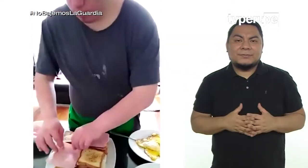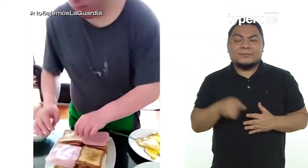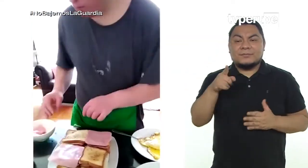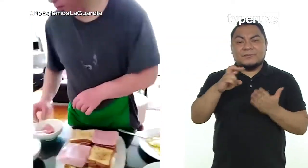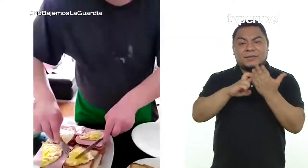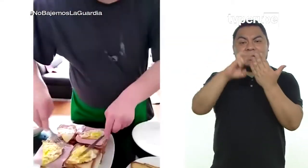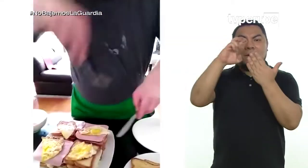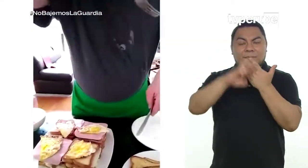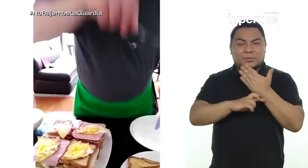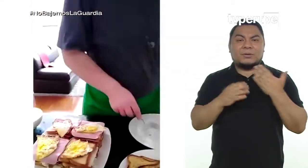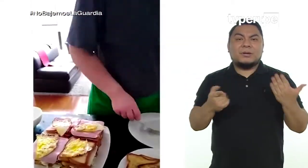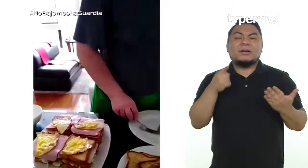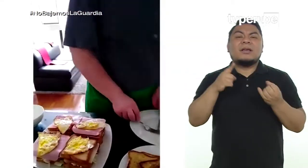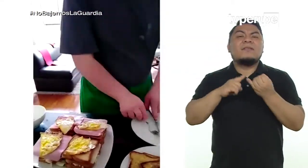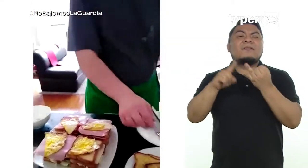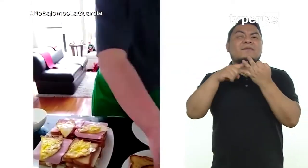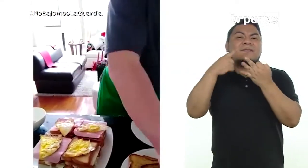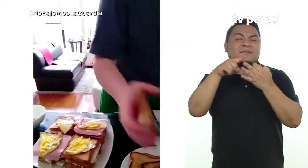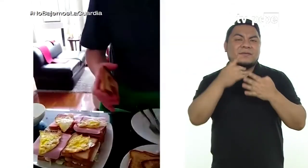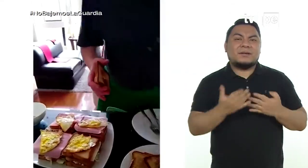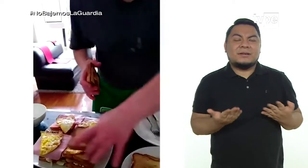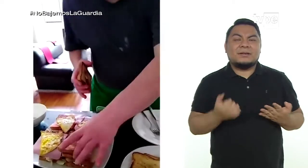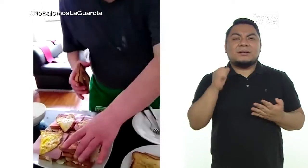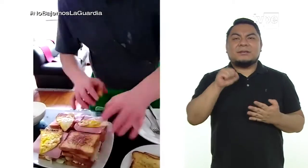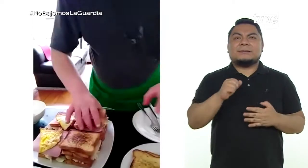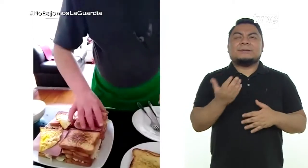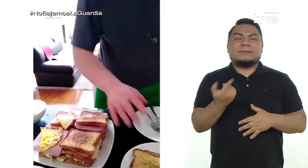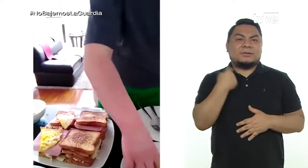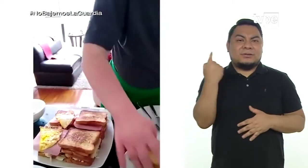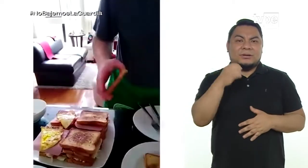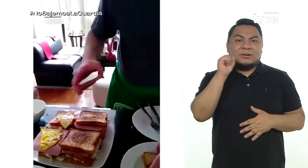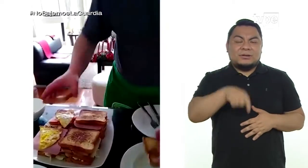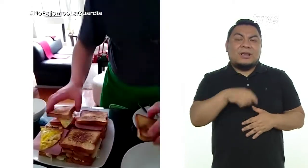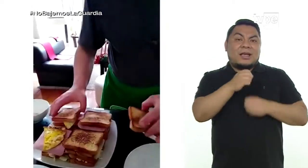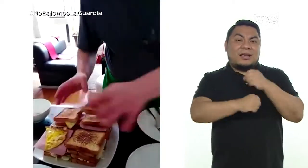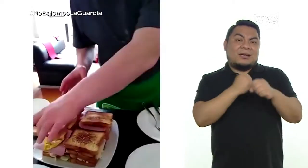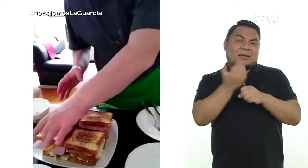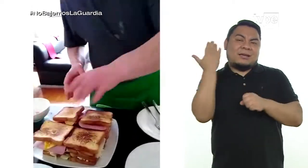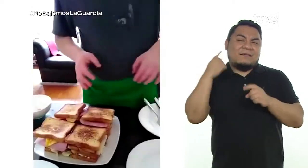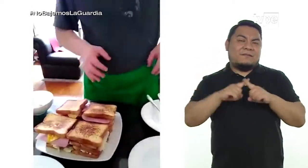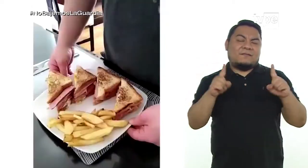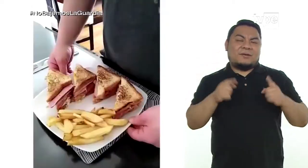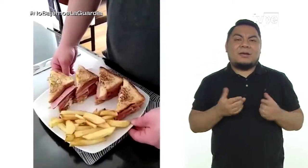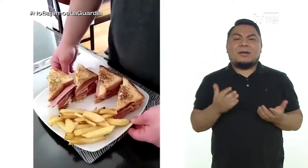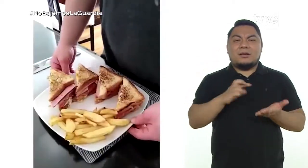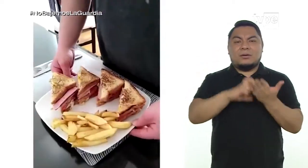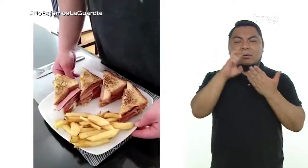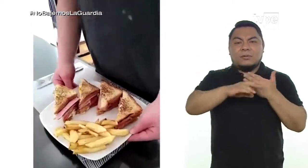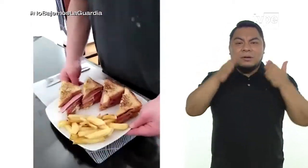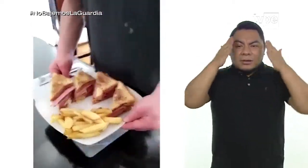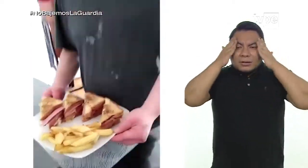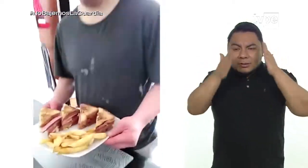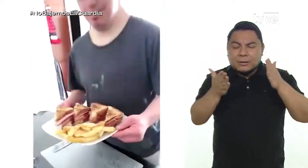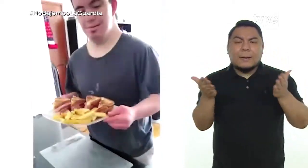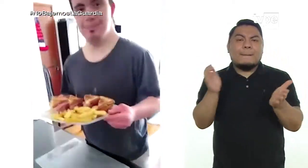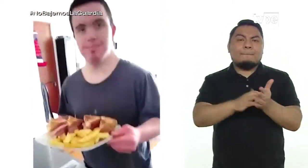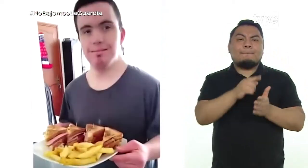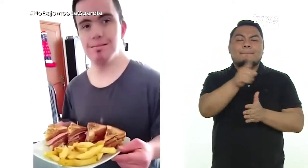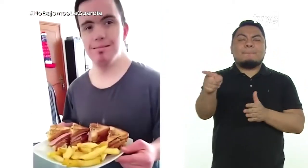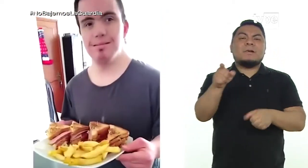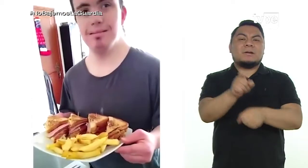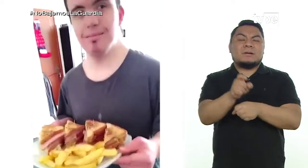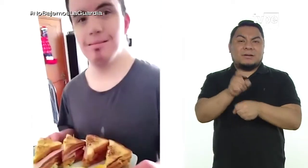Son programas distintos a los que llevamos en el año, que son programas más dirigidos